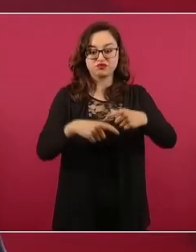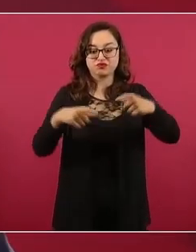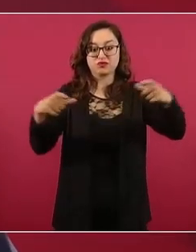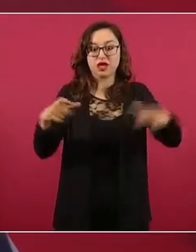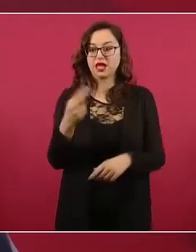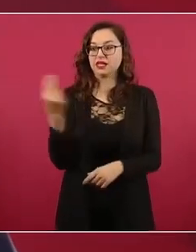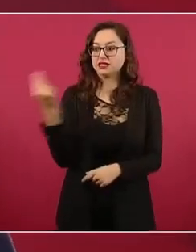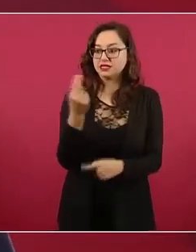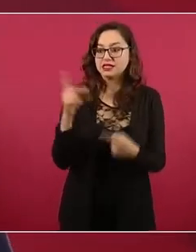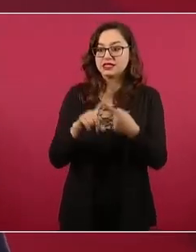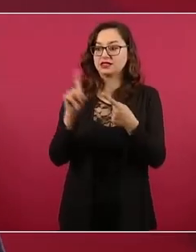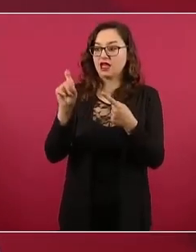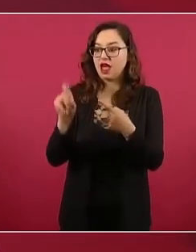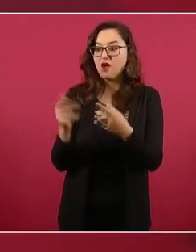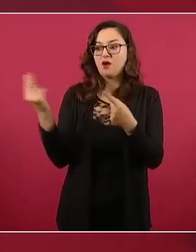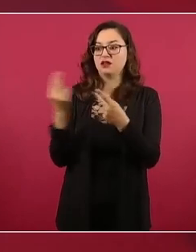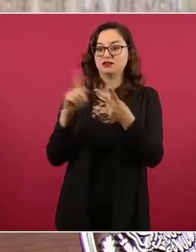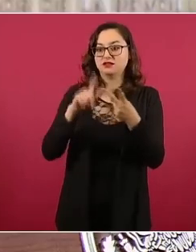demanda agua.